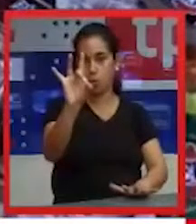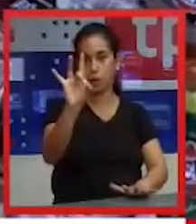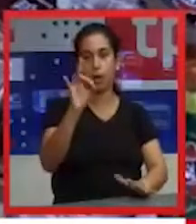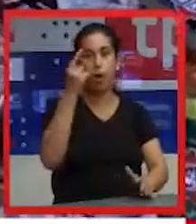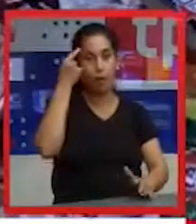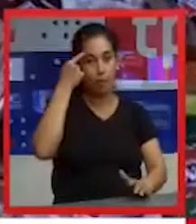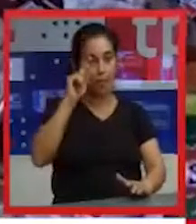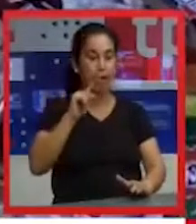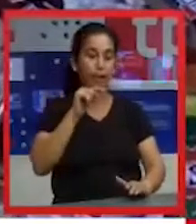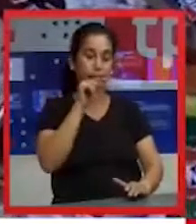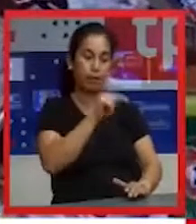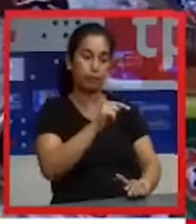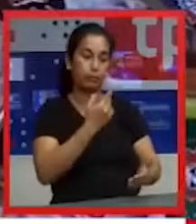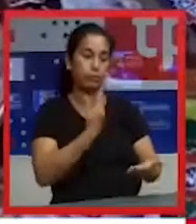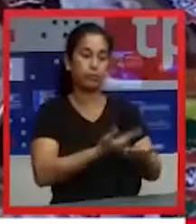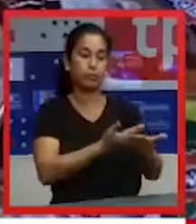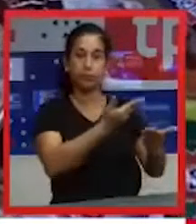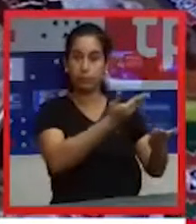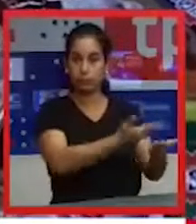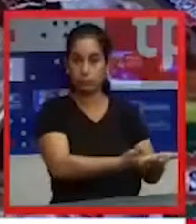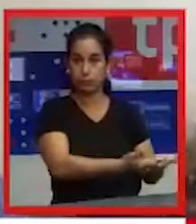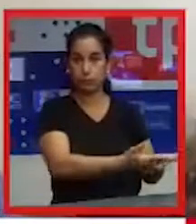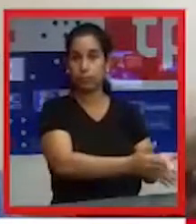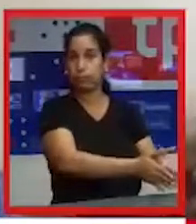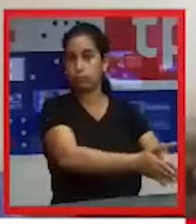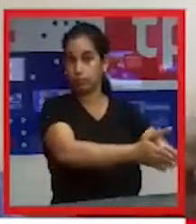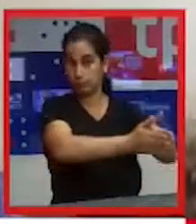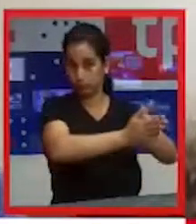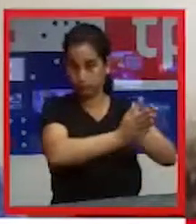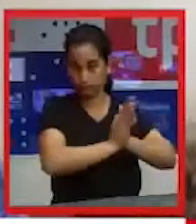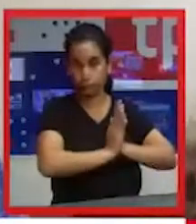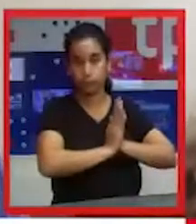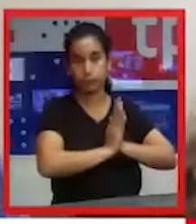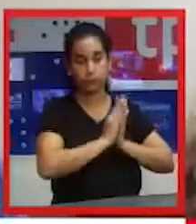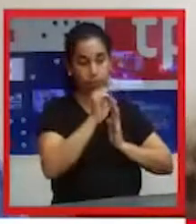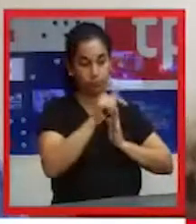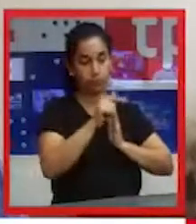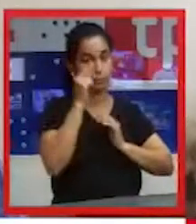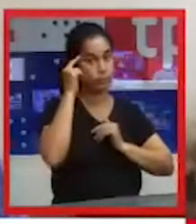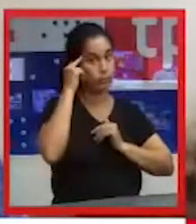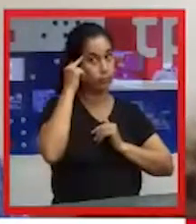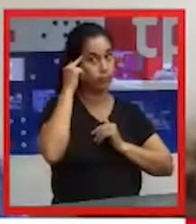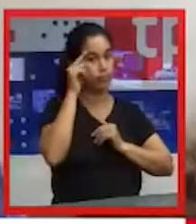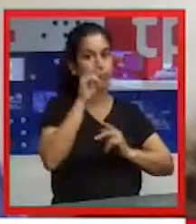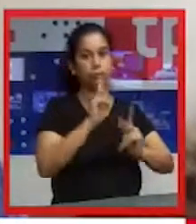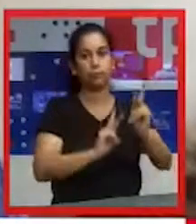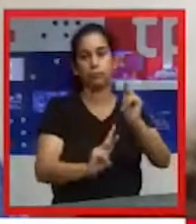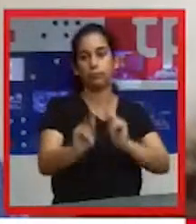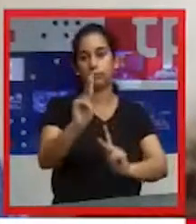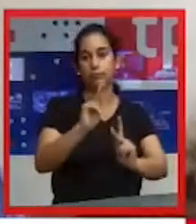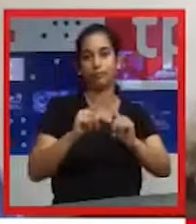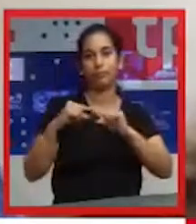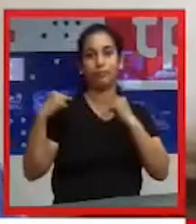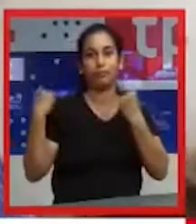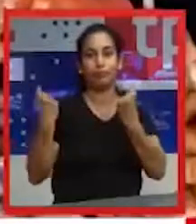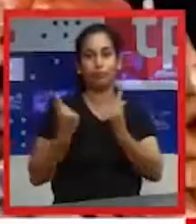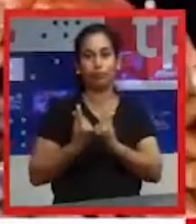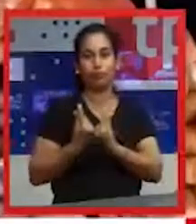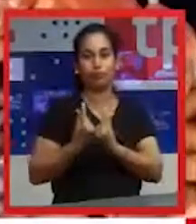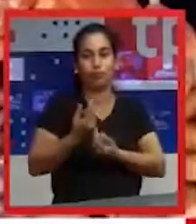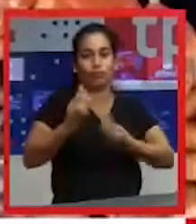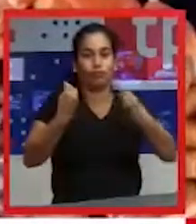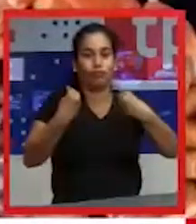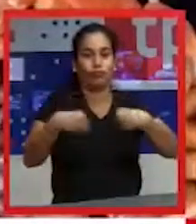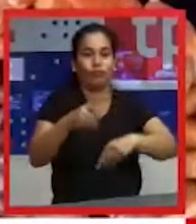tomadas en cuenta nuestras peticiones, porque el sector gremial estrictamente ha cumplido nuestra